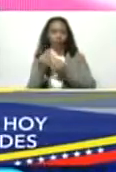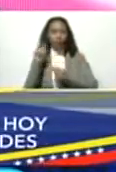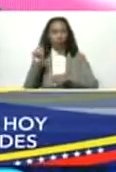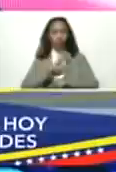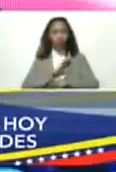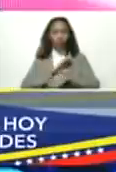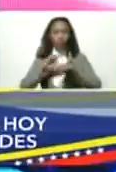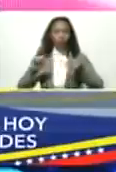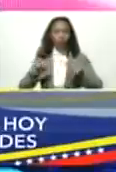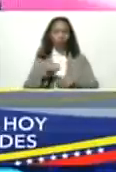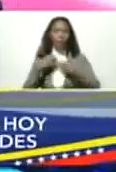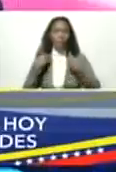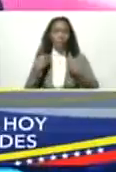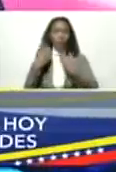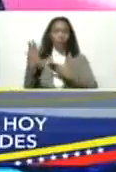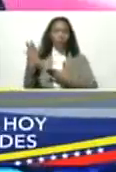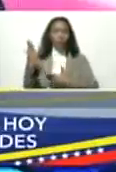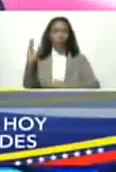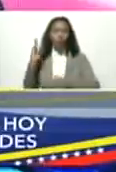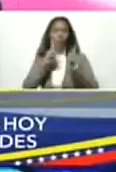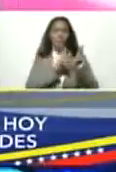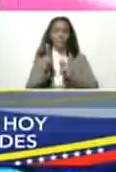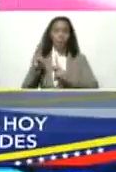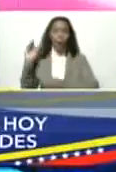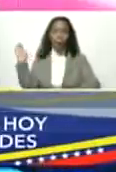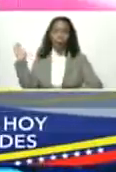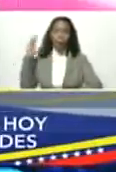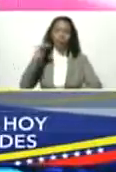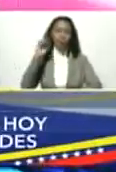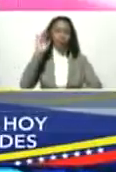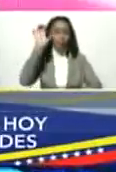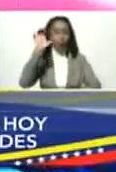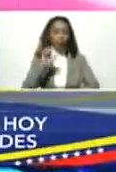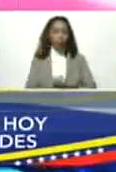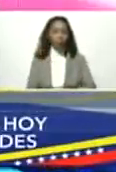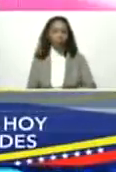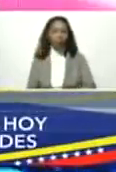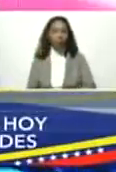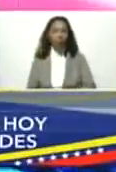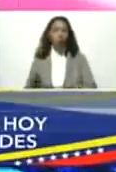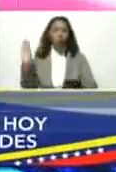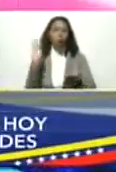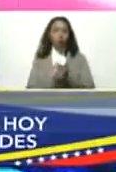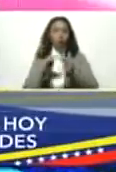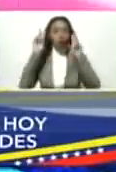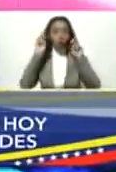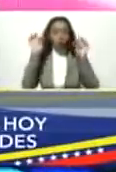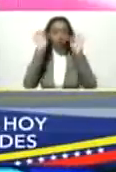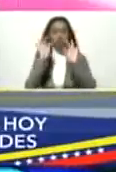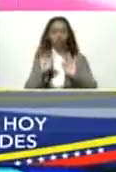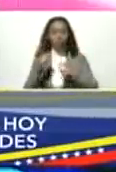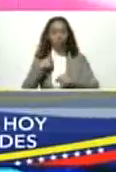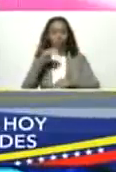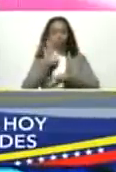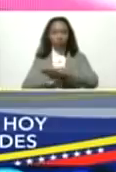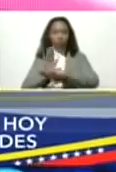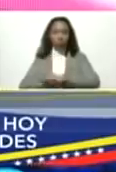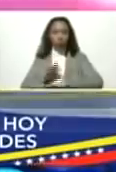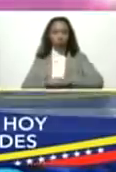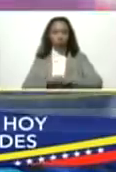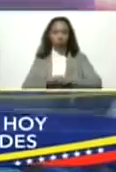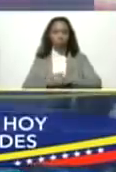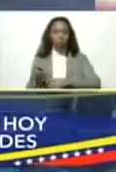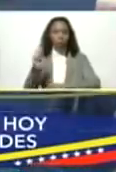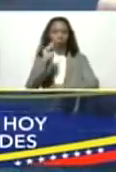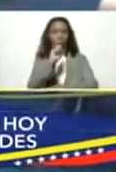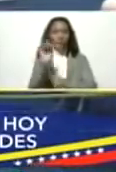tierra para eso es el plan vuelta a la patria que va a tener una nueva fase les anuncio para los